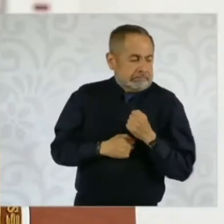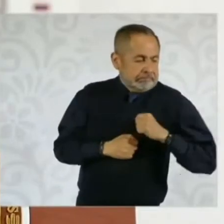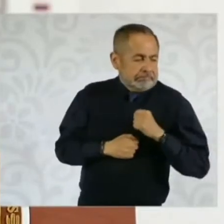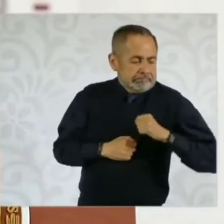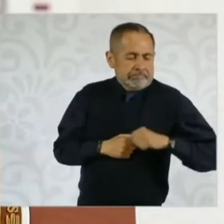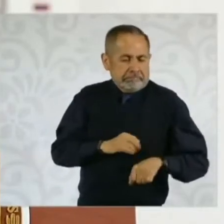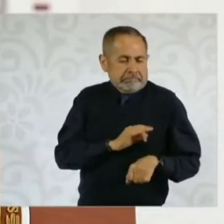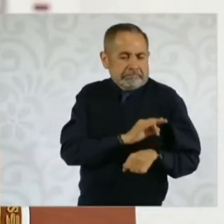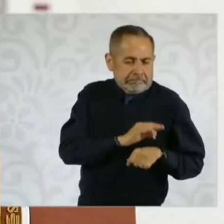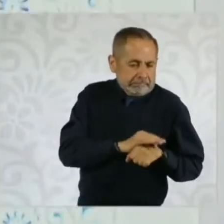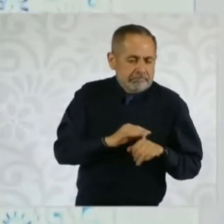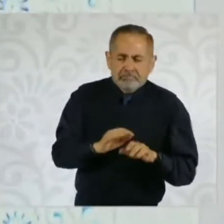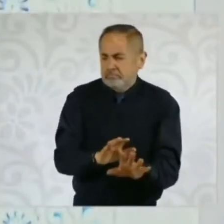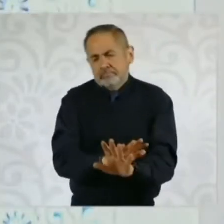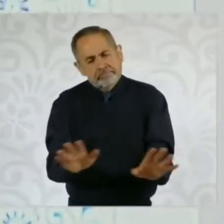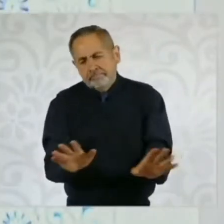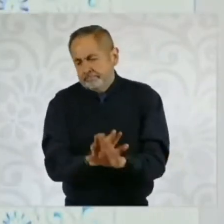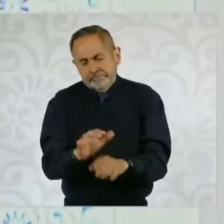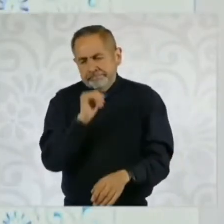se tengan,